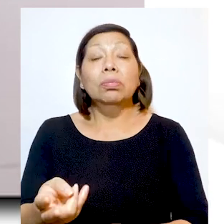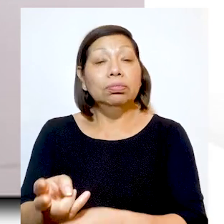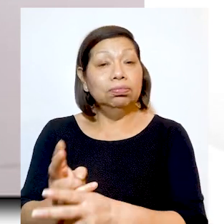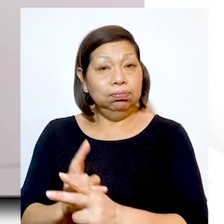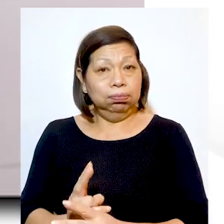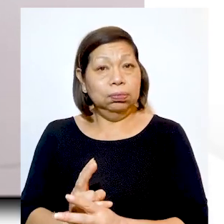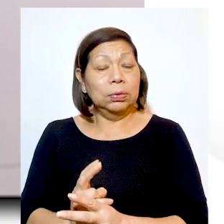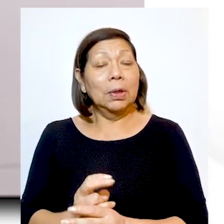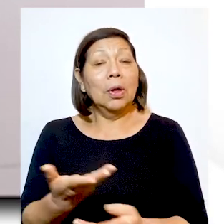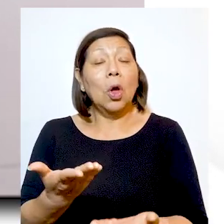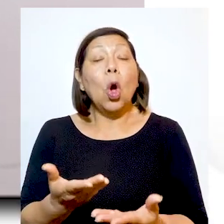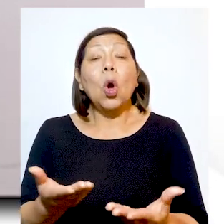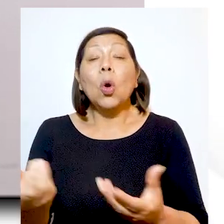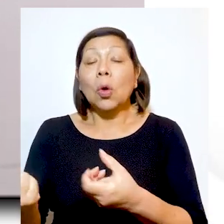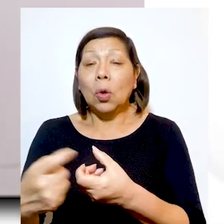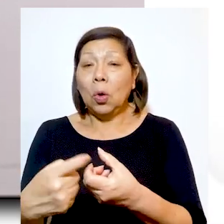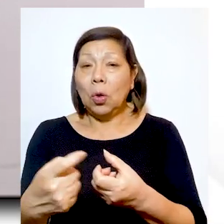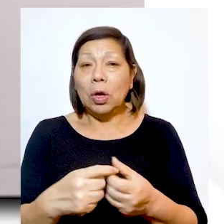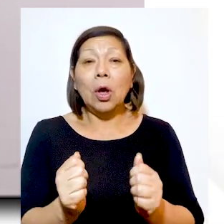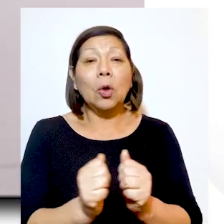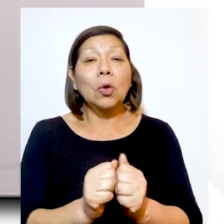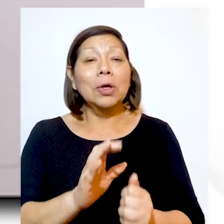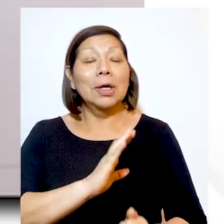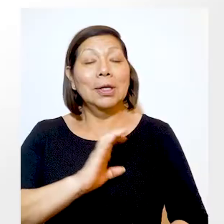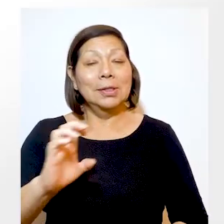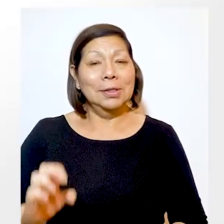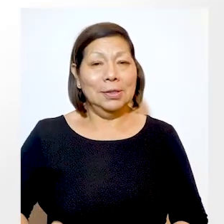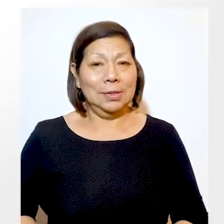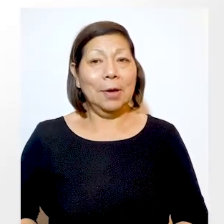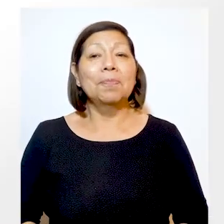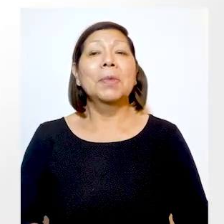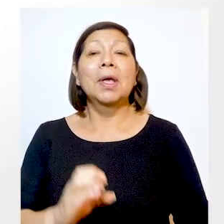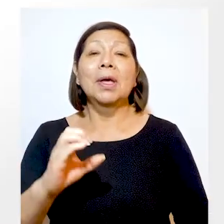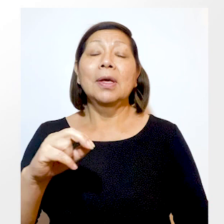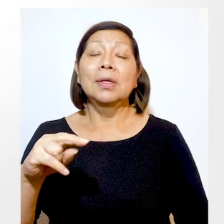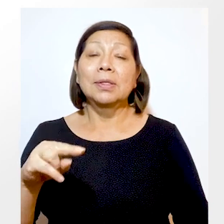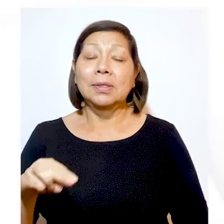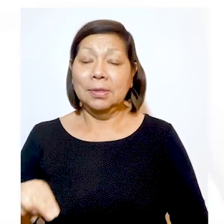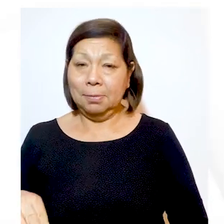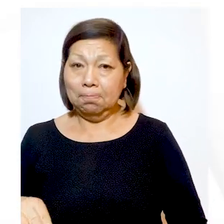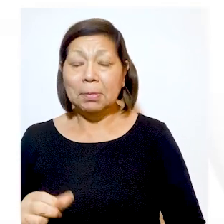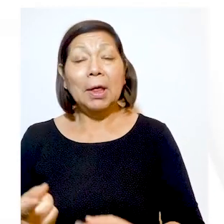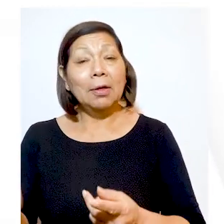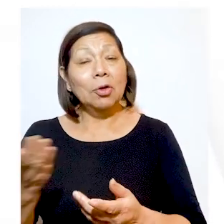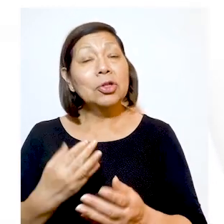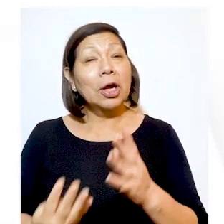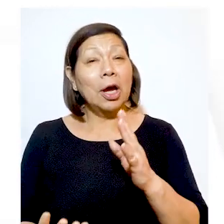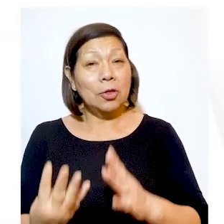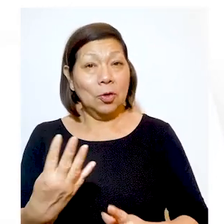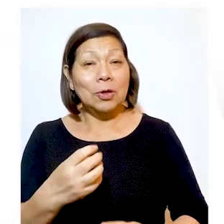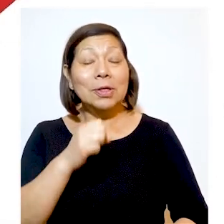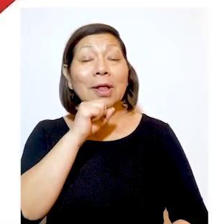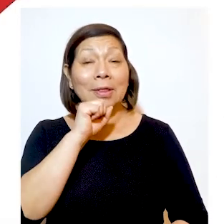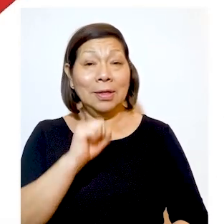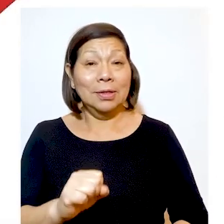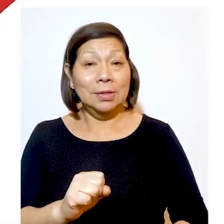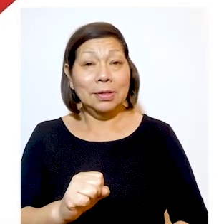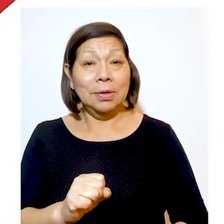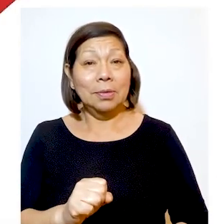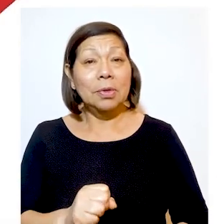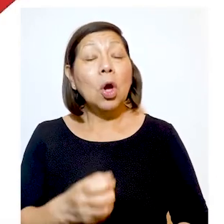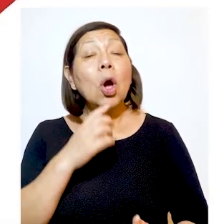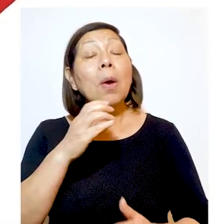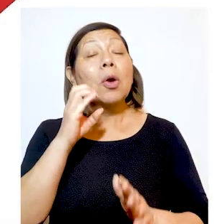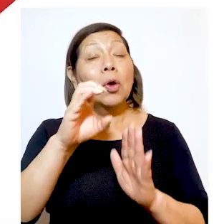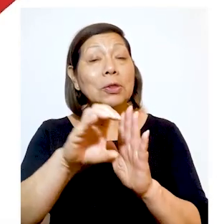particulares en concurrencia con el Estado. El SEC también realizó el 14 de diciembre la Agenda